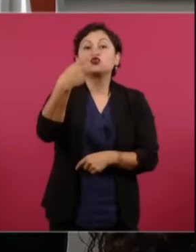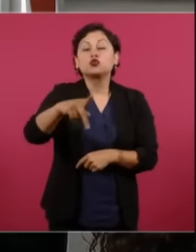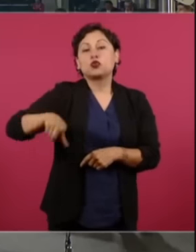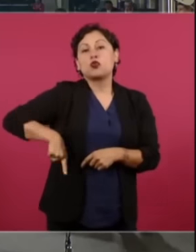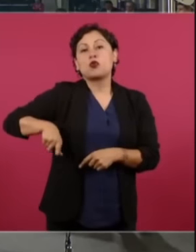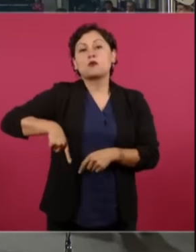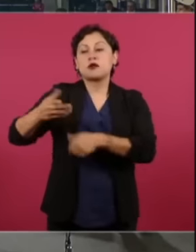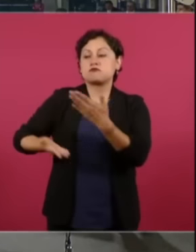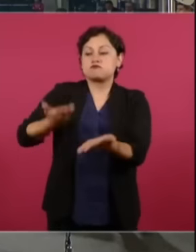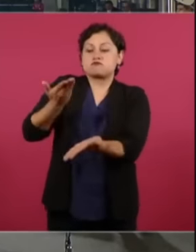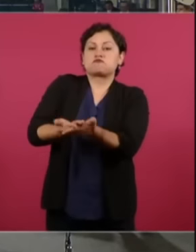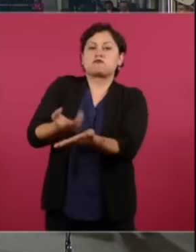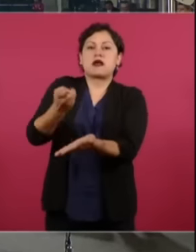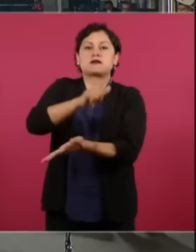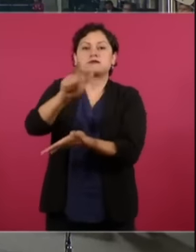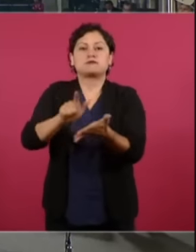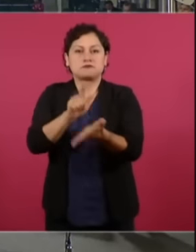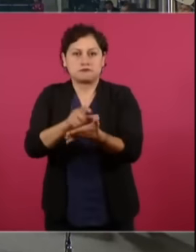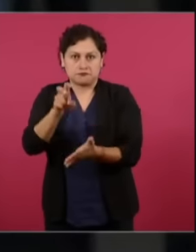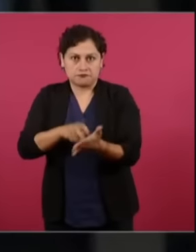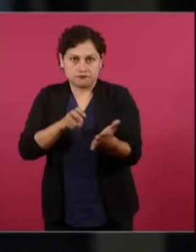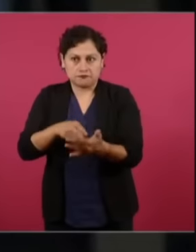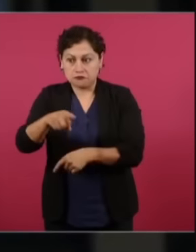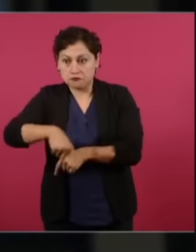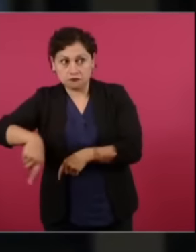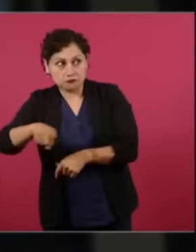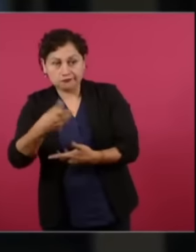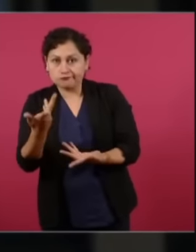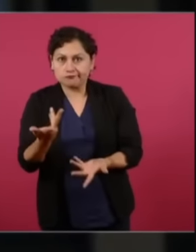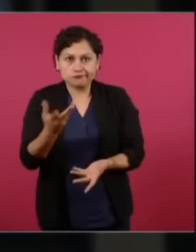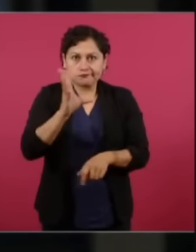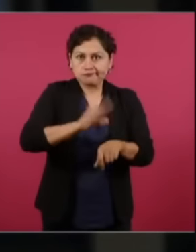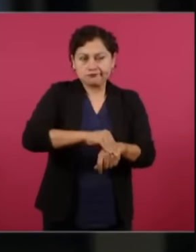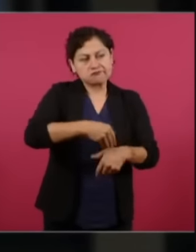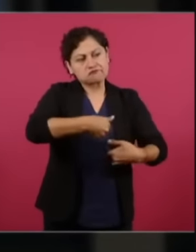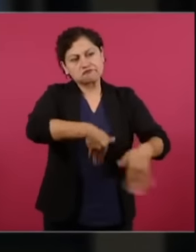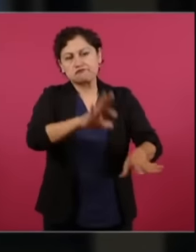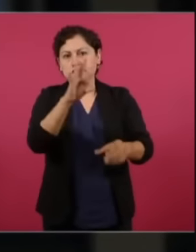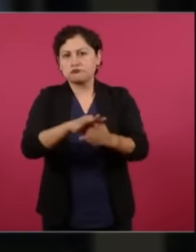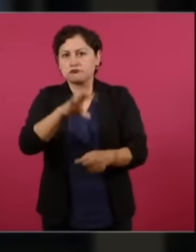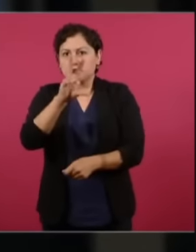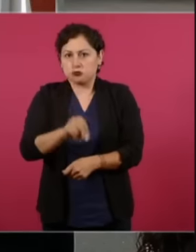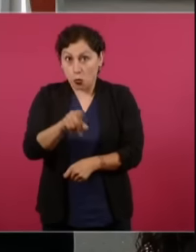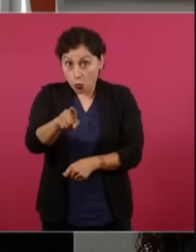¿Se prepara alguna estrategia ante este escenario? ¿Ya se vislumbra qué pasos se pueden tomar?